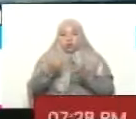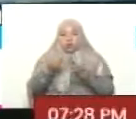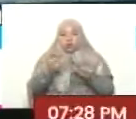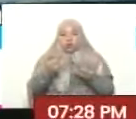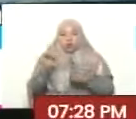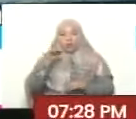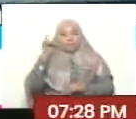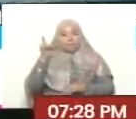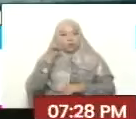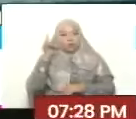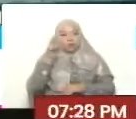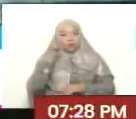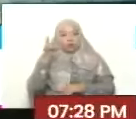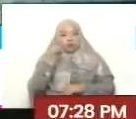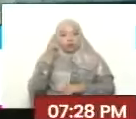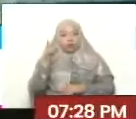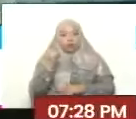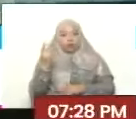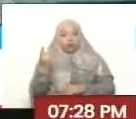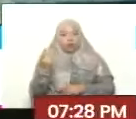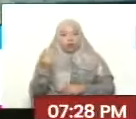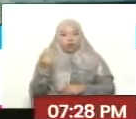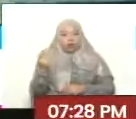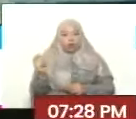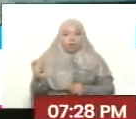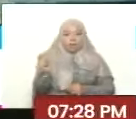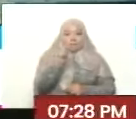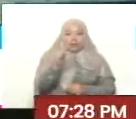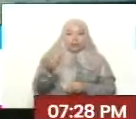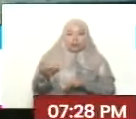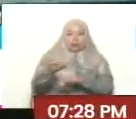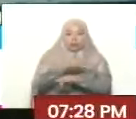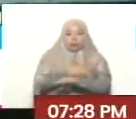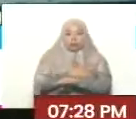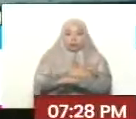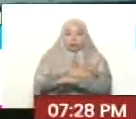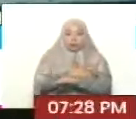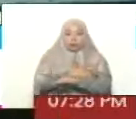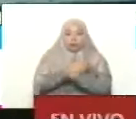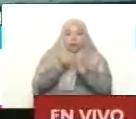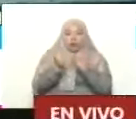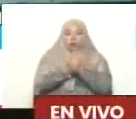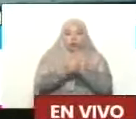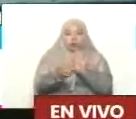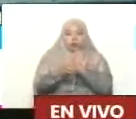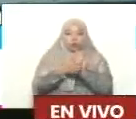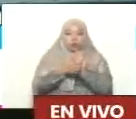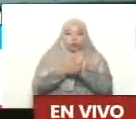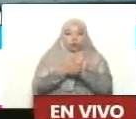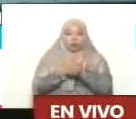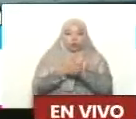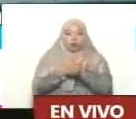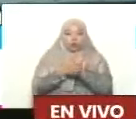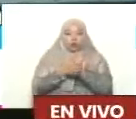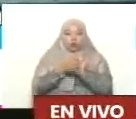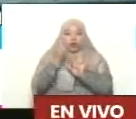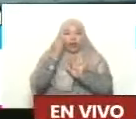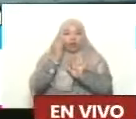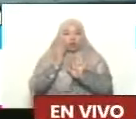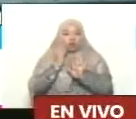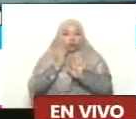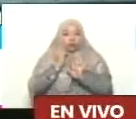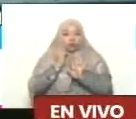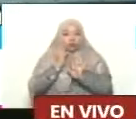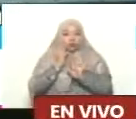Bolivia, meses antes, previo al golpe de Estado, que ya se fraguaba